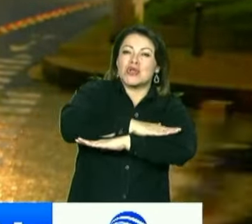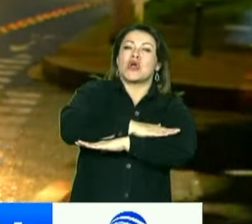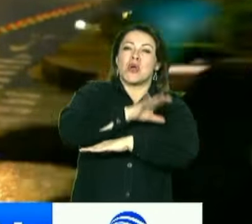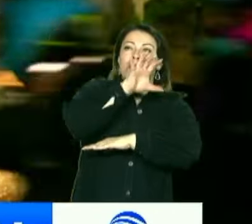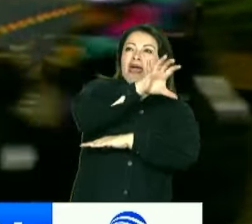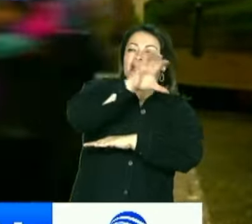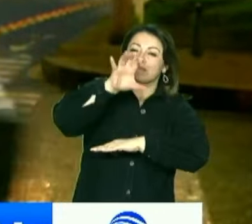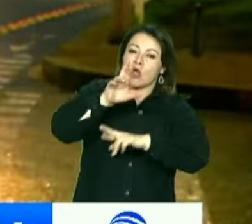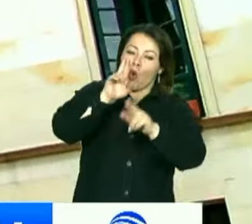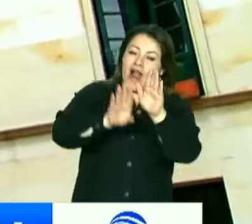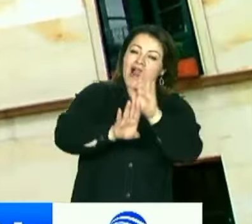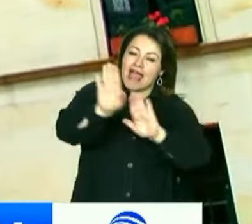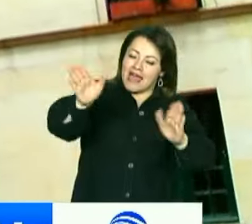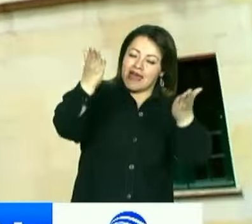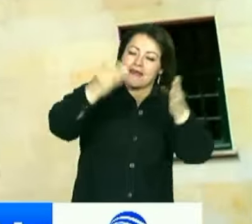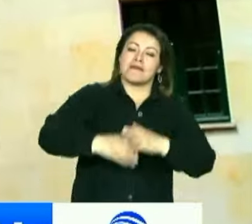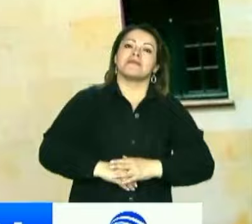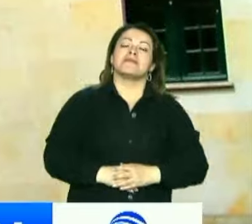países.